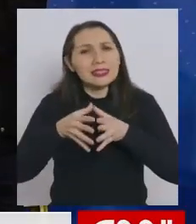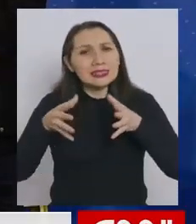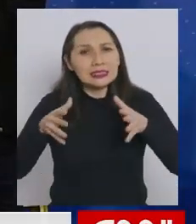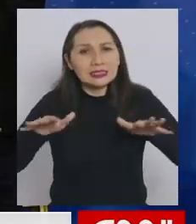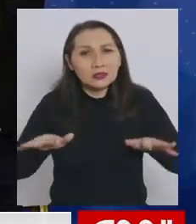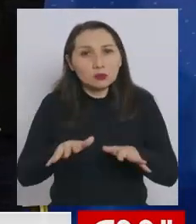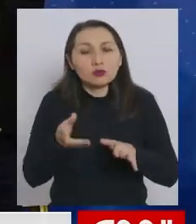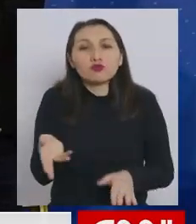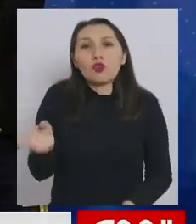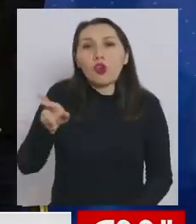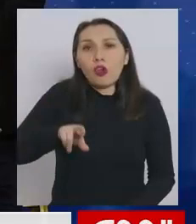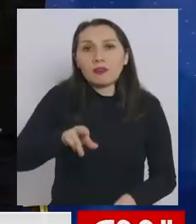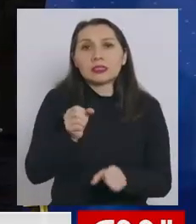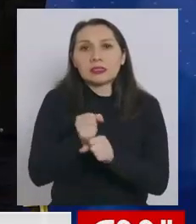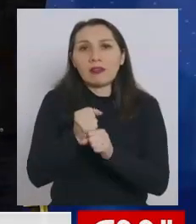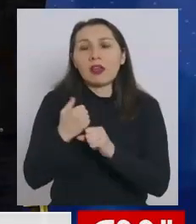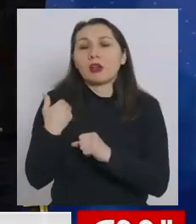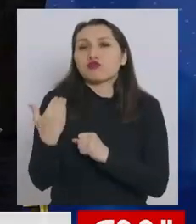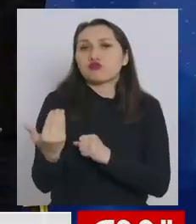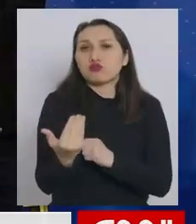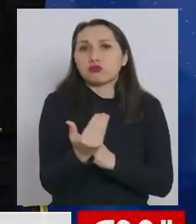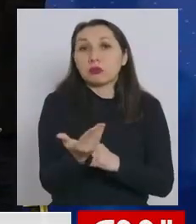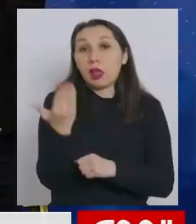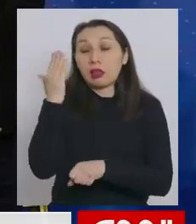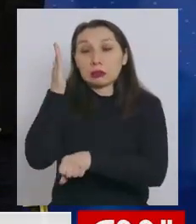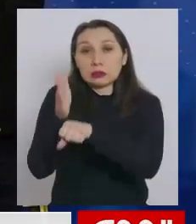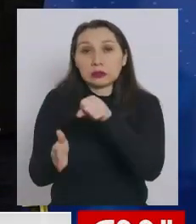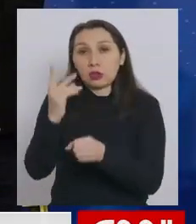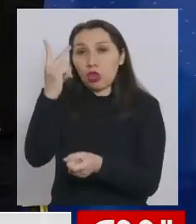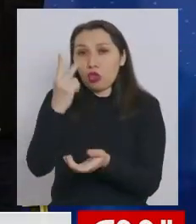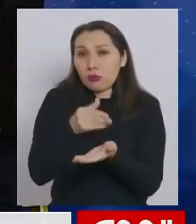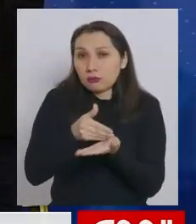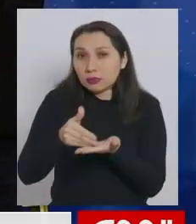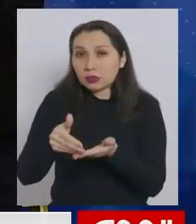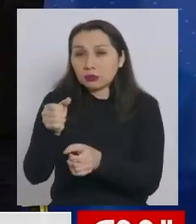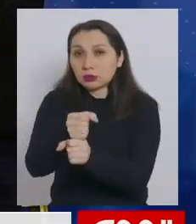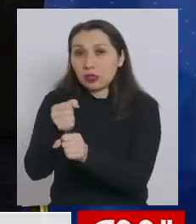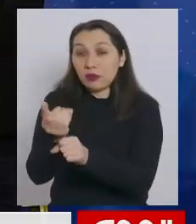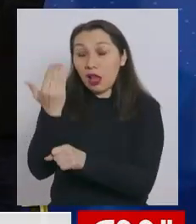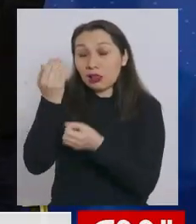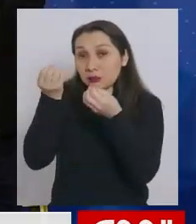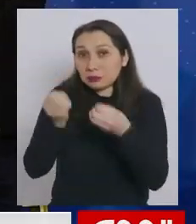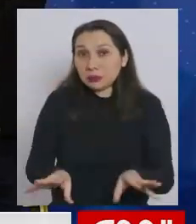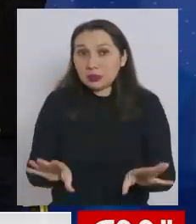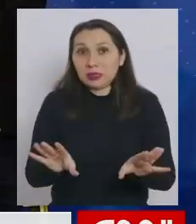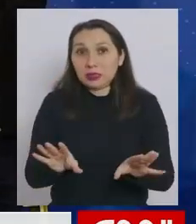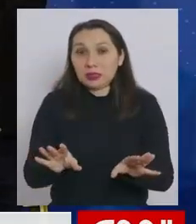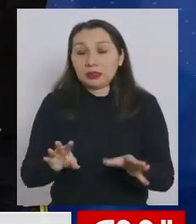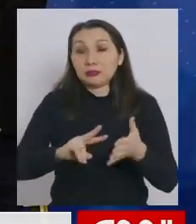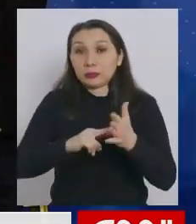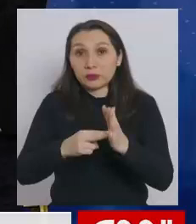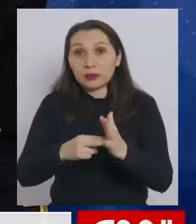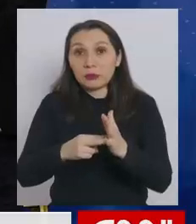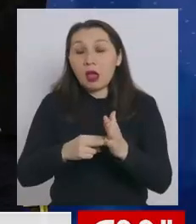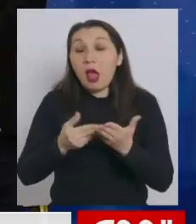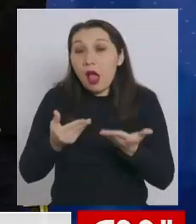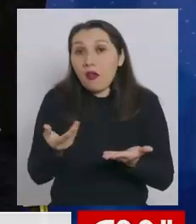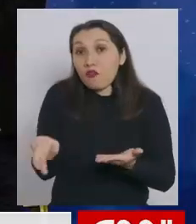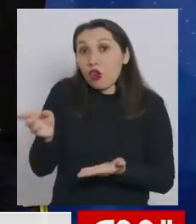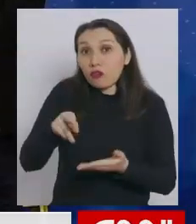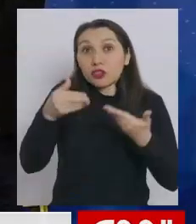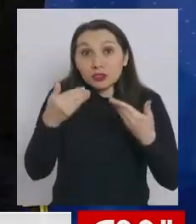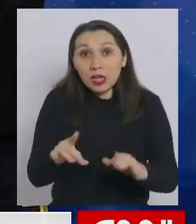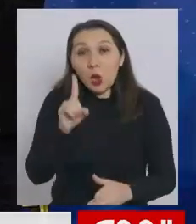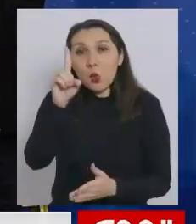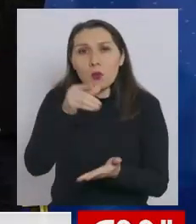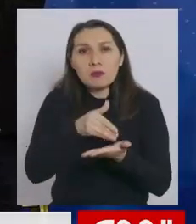esfuerzo para recuperar los empleos. Perdimos dos millones de empleos producto de esta crisis. Y ya hemos recuperado un